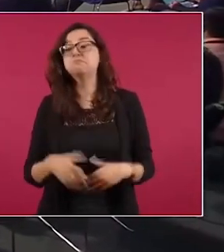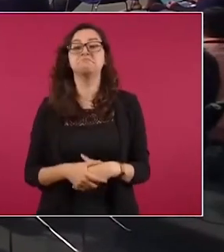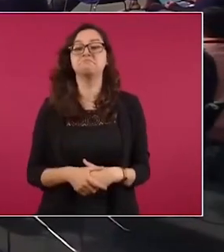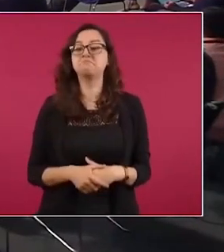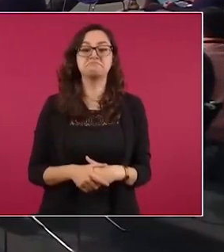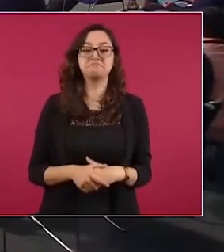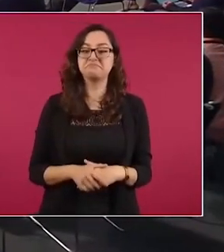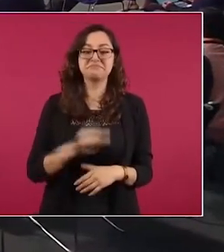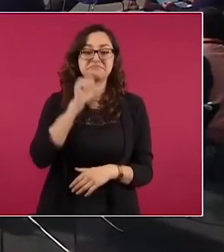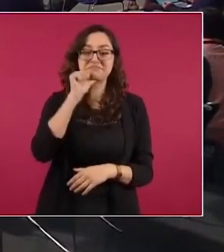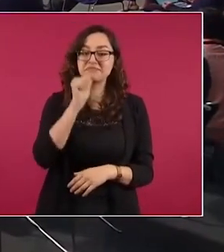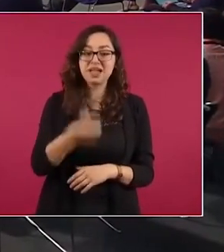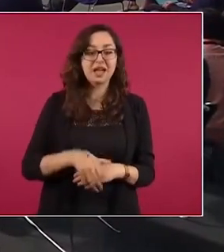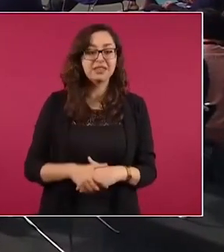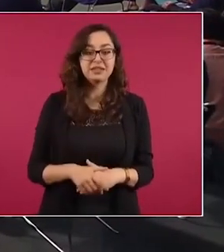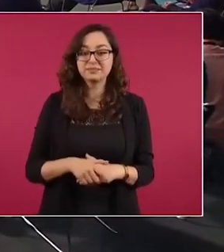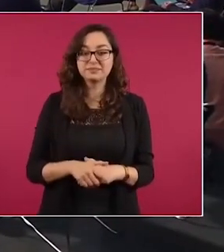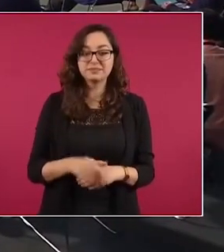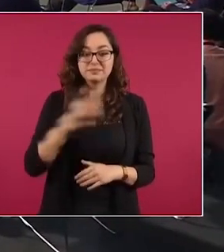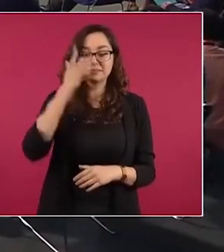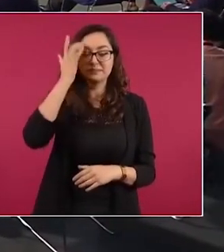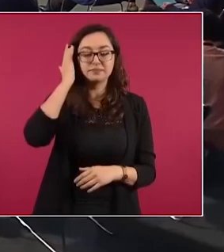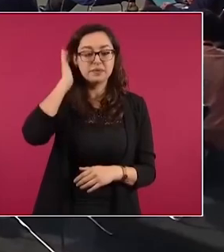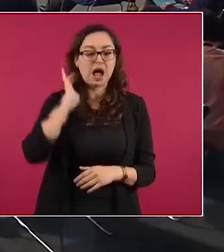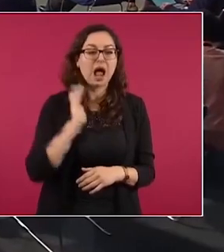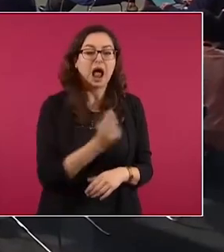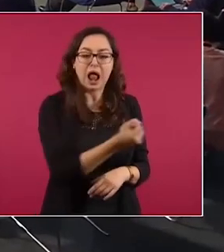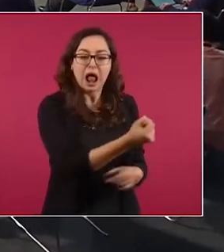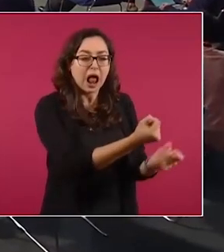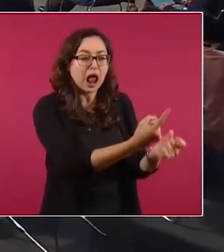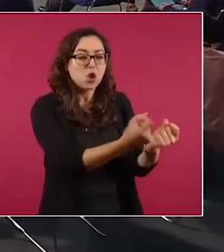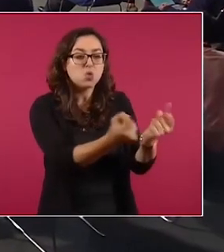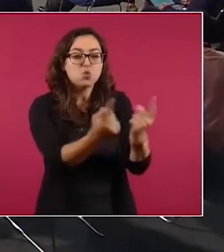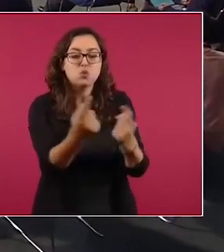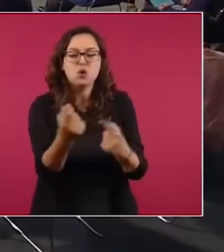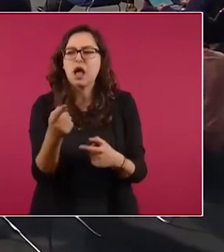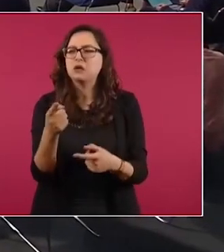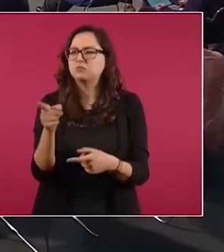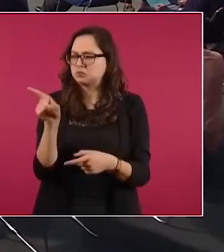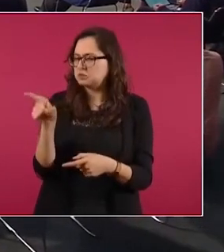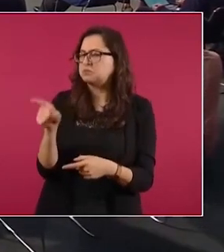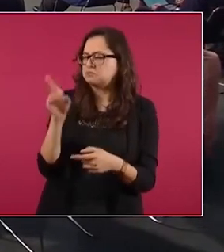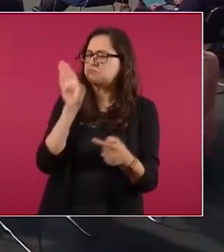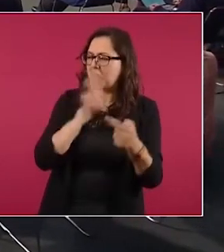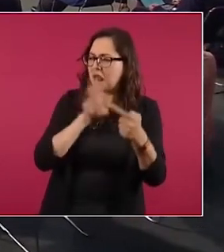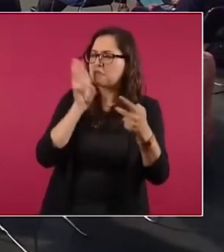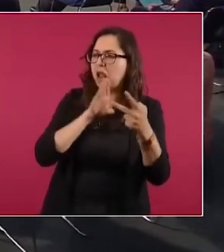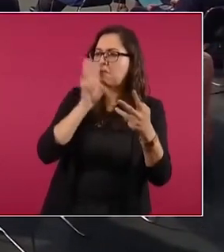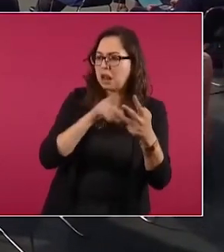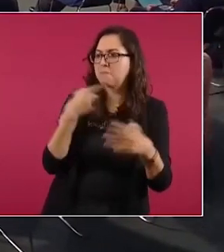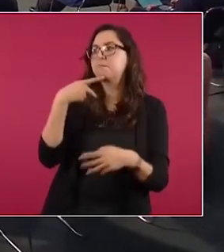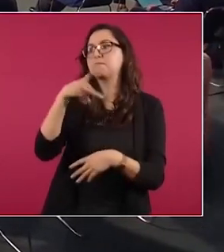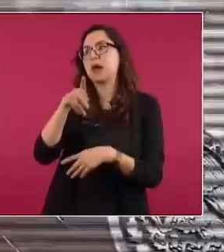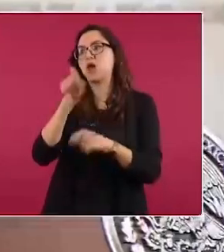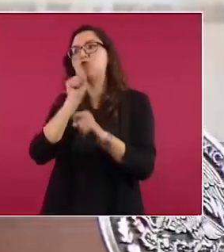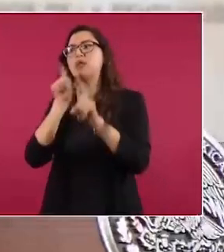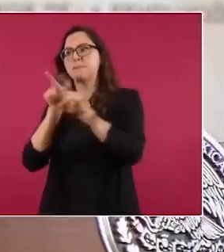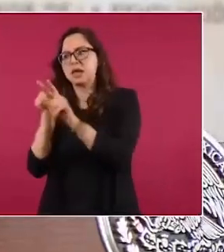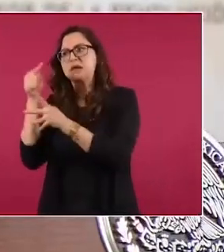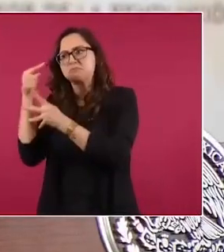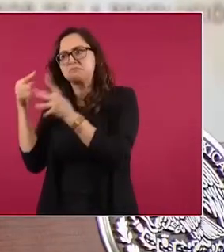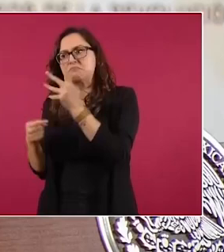hay cosas que no están mal. No, no, no, no. Todo está mal.